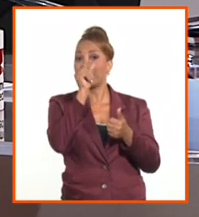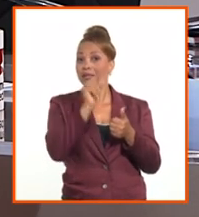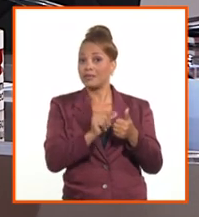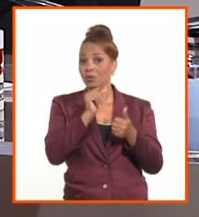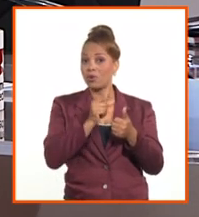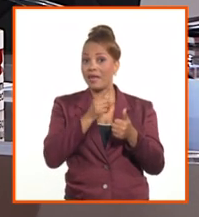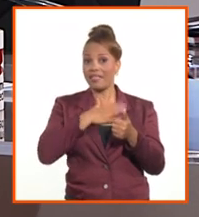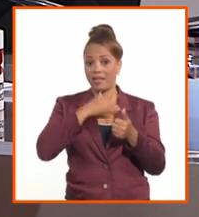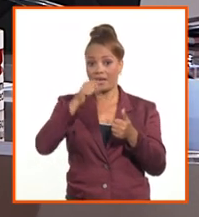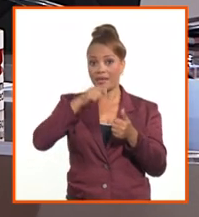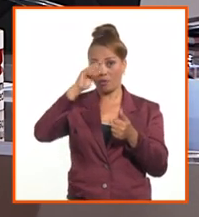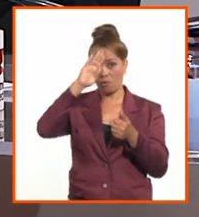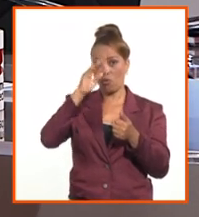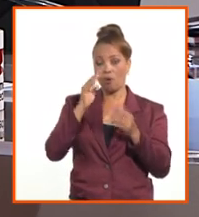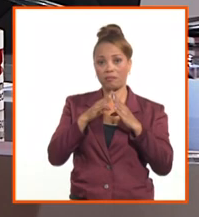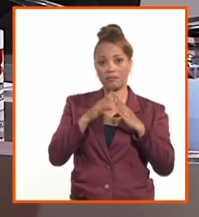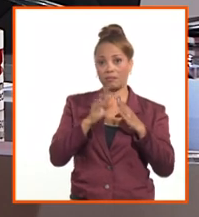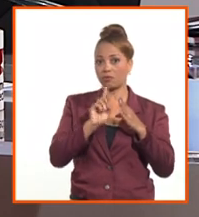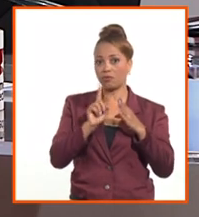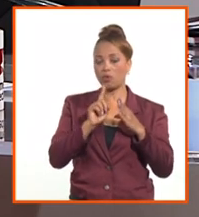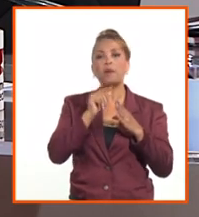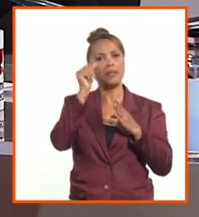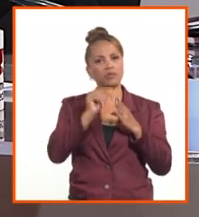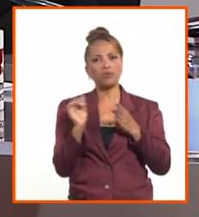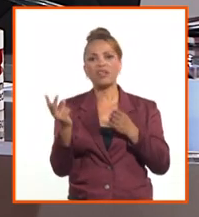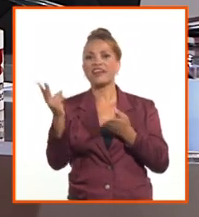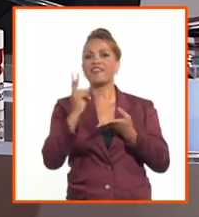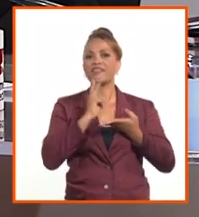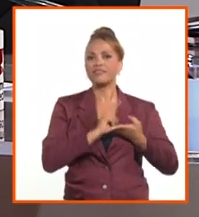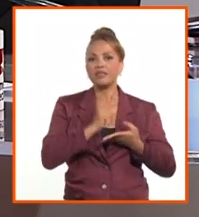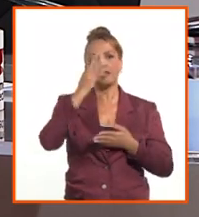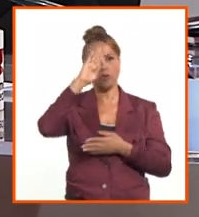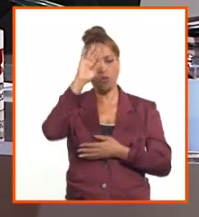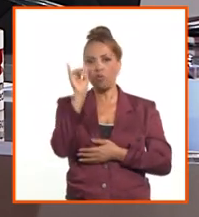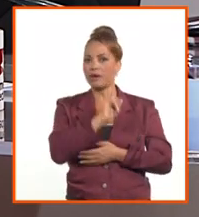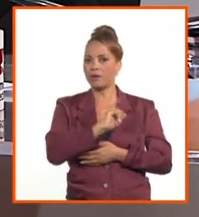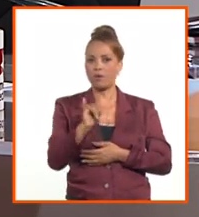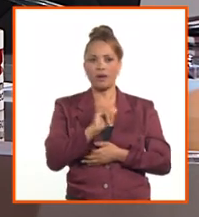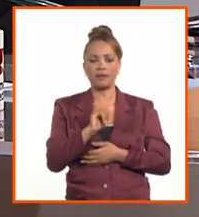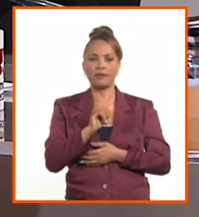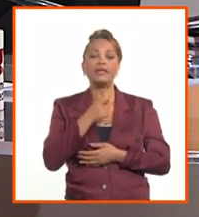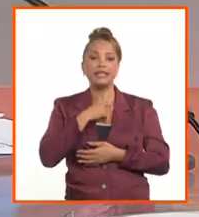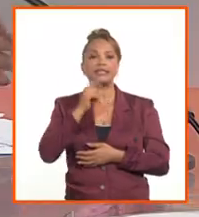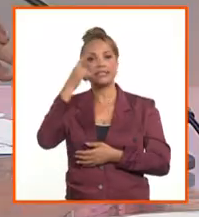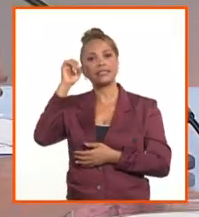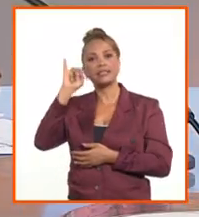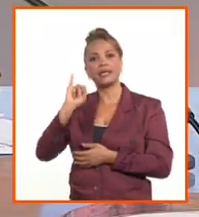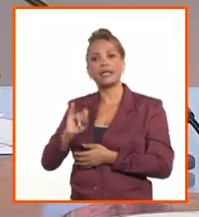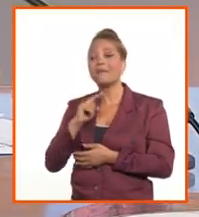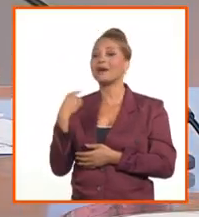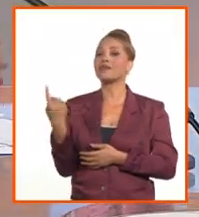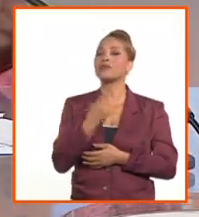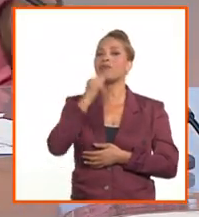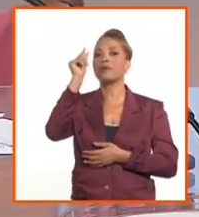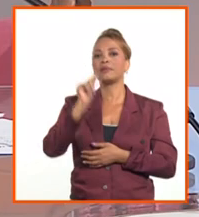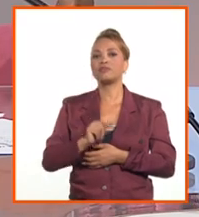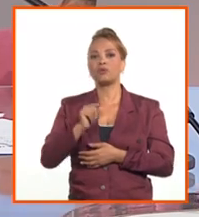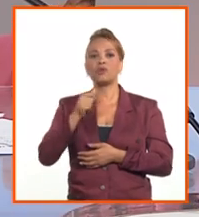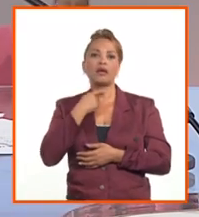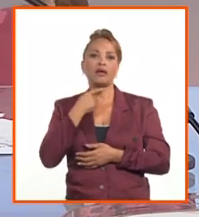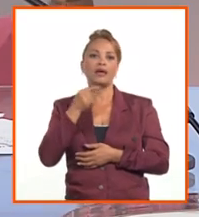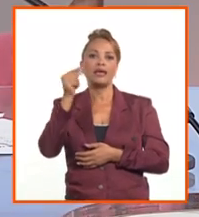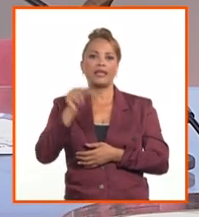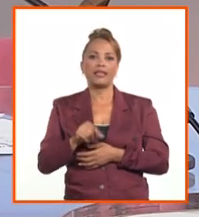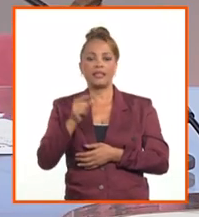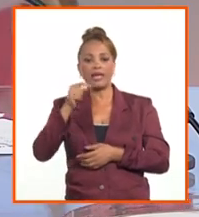residentes en el país, sino incluso los visitantes que vengan a Cuba. es decir, que esto aplica para todas las personas naturales, sean personas